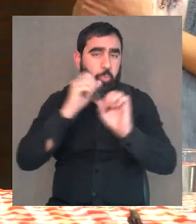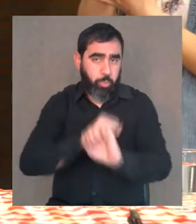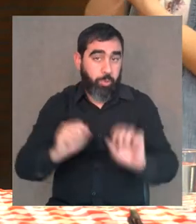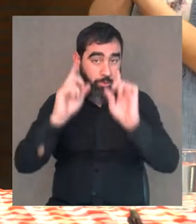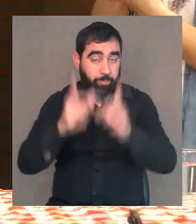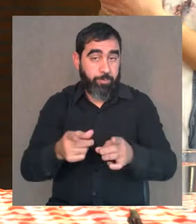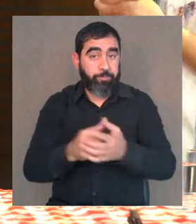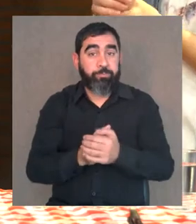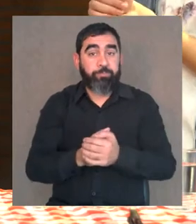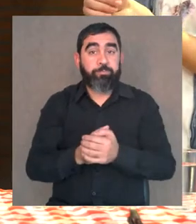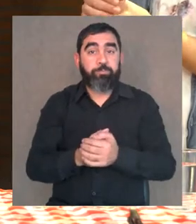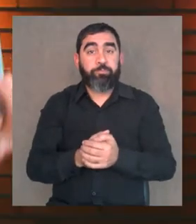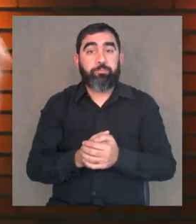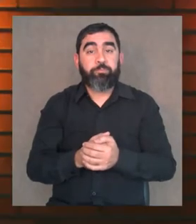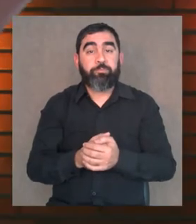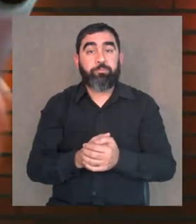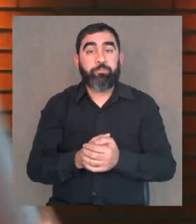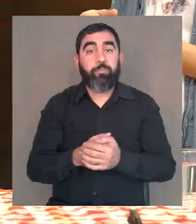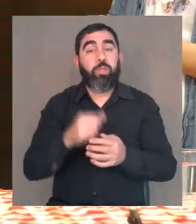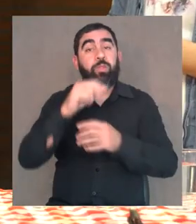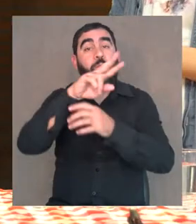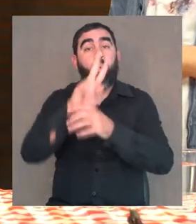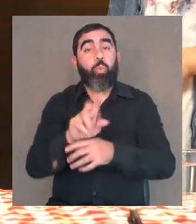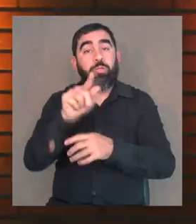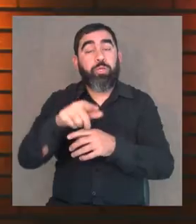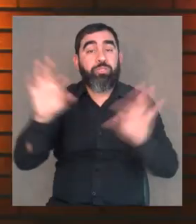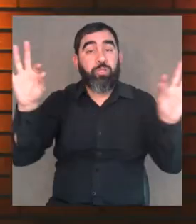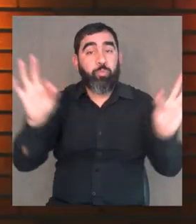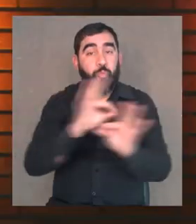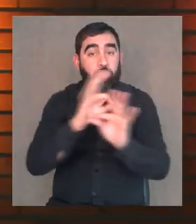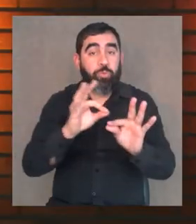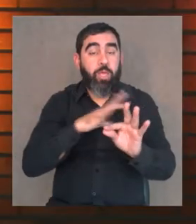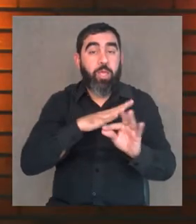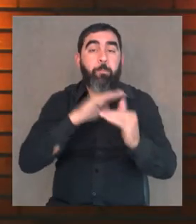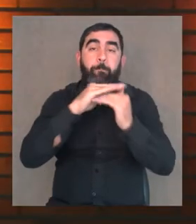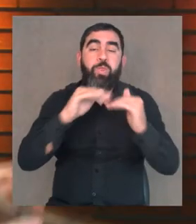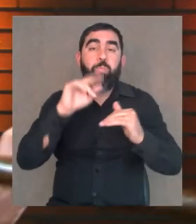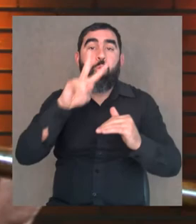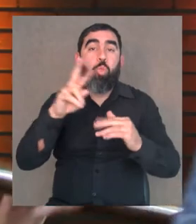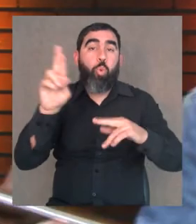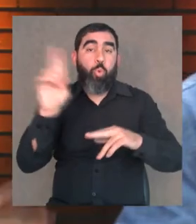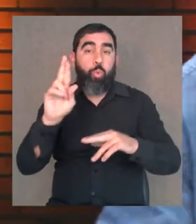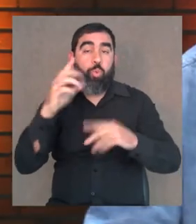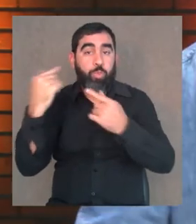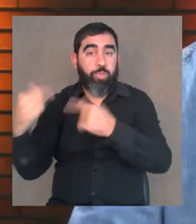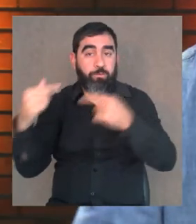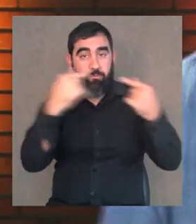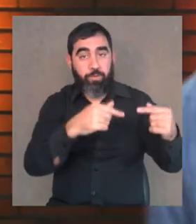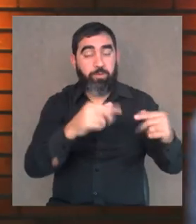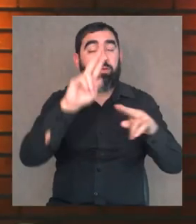como este, por ejemplo. Y usado como instrumento de percusión, tiene mínimo dos sonidos posibles,